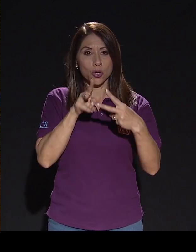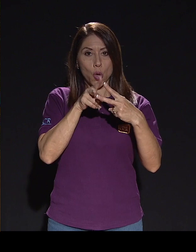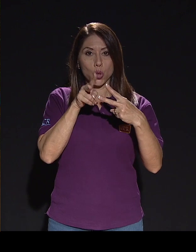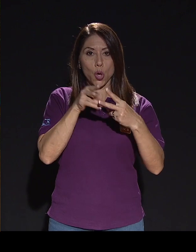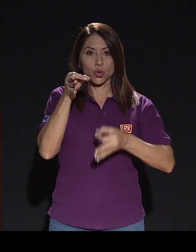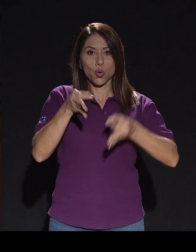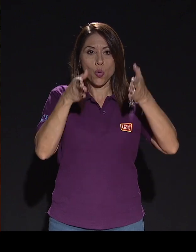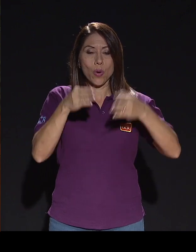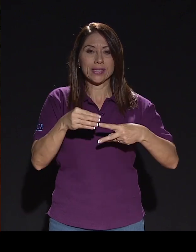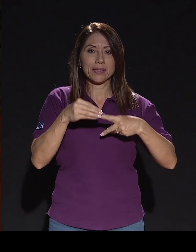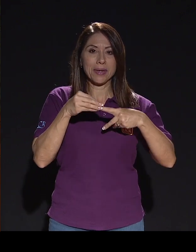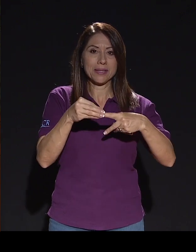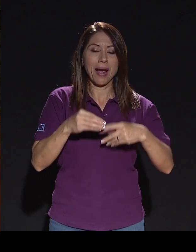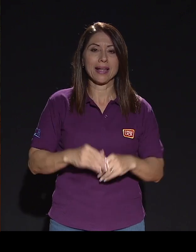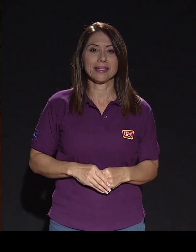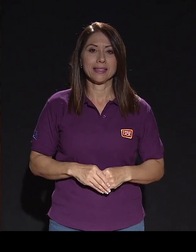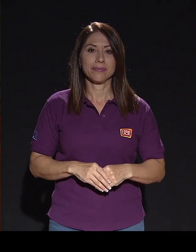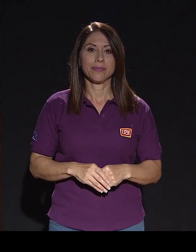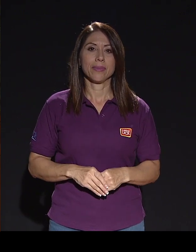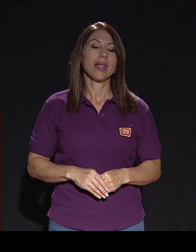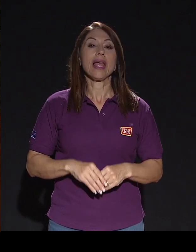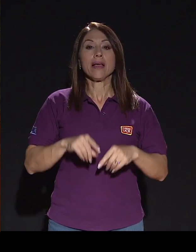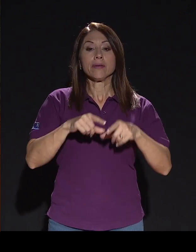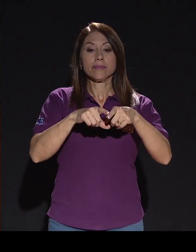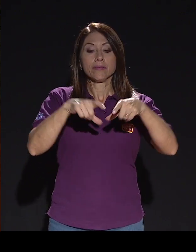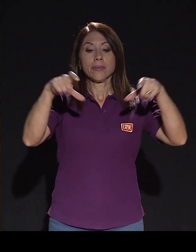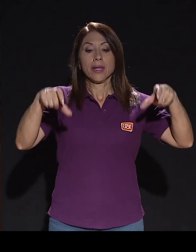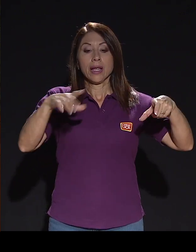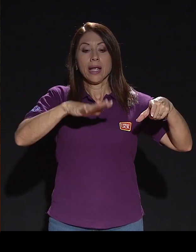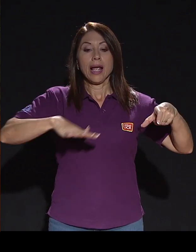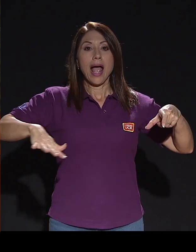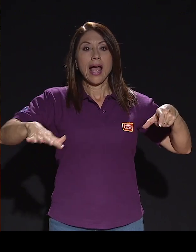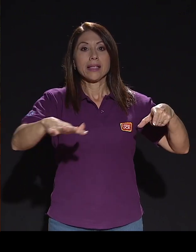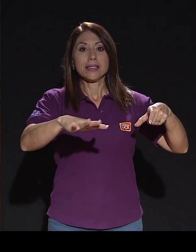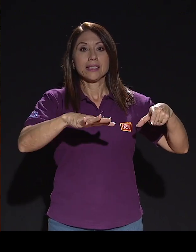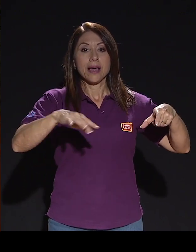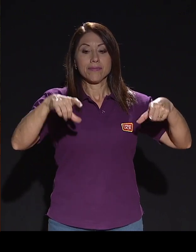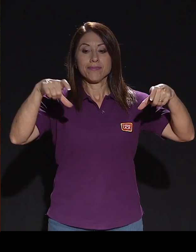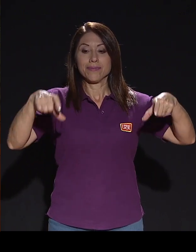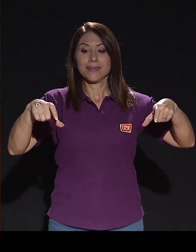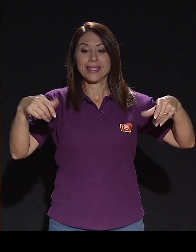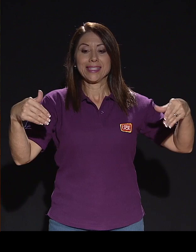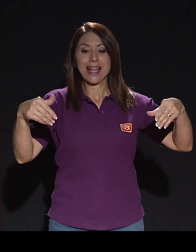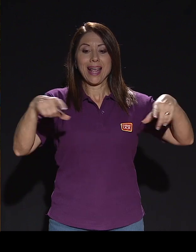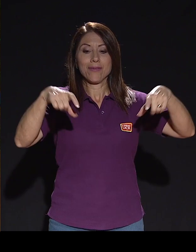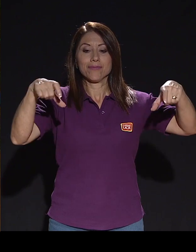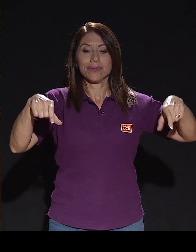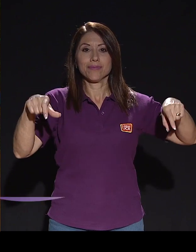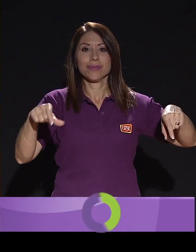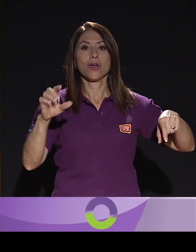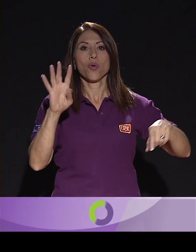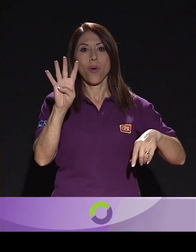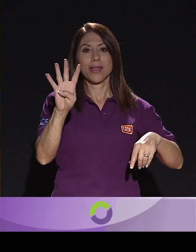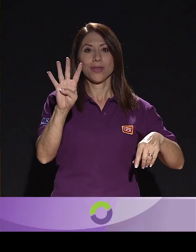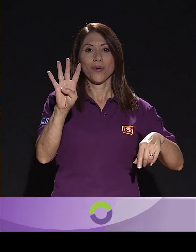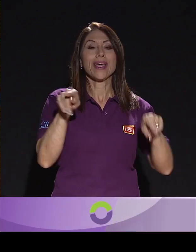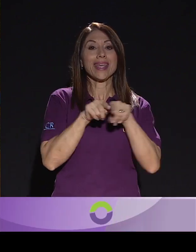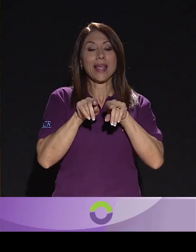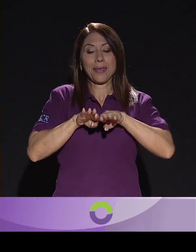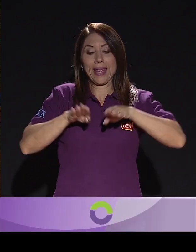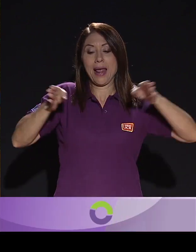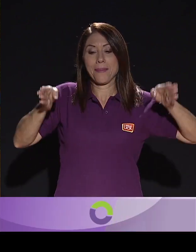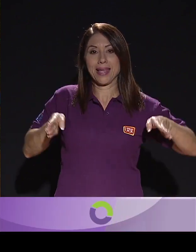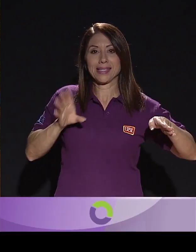cuatro jueces en la cancha que están a la orilla de los marcos y seis jueces en la mesa, porque hay